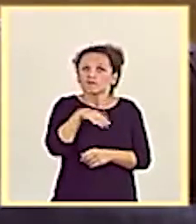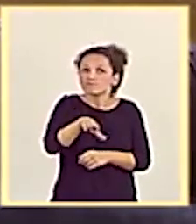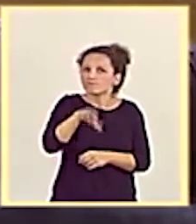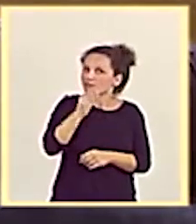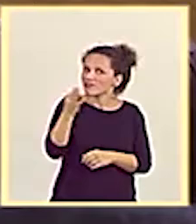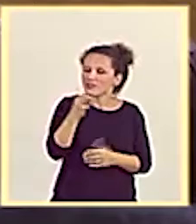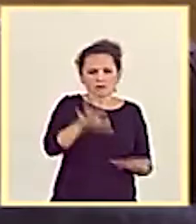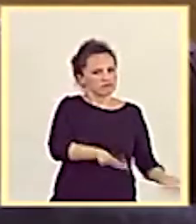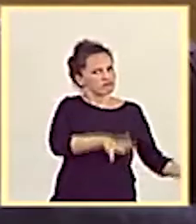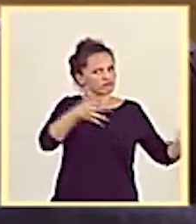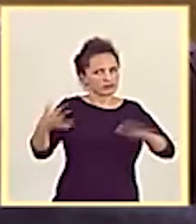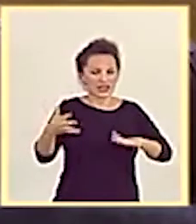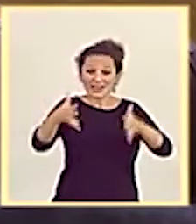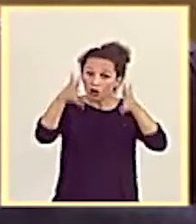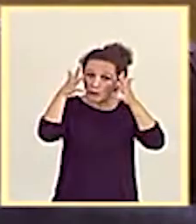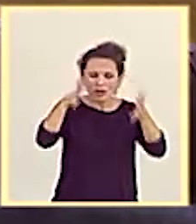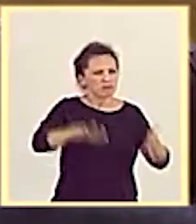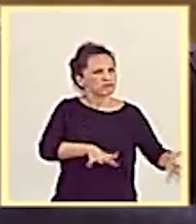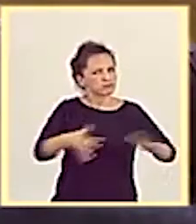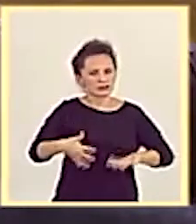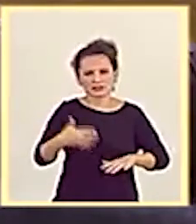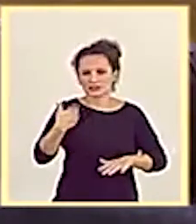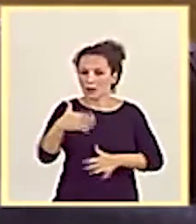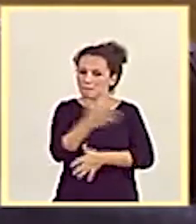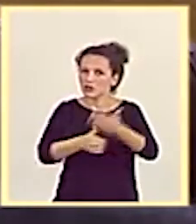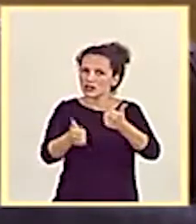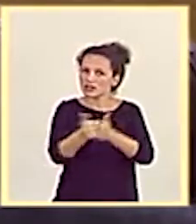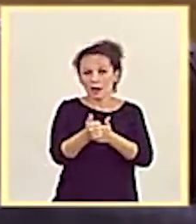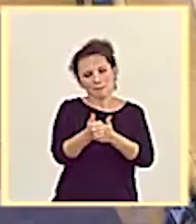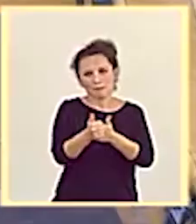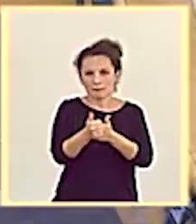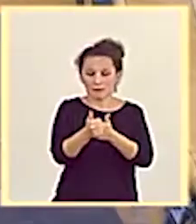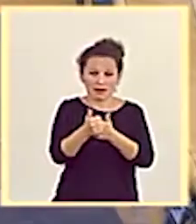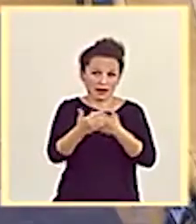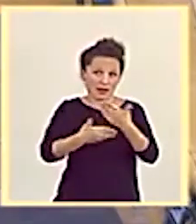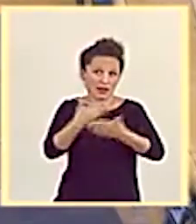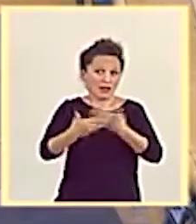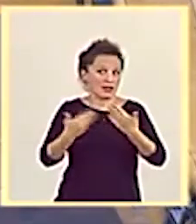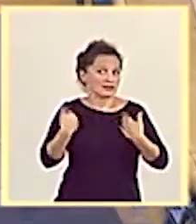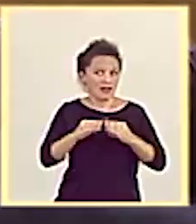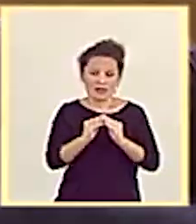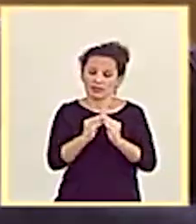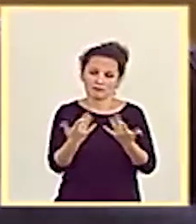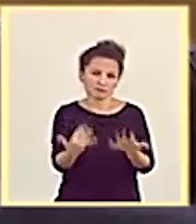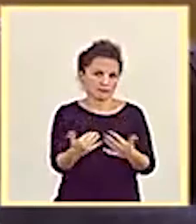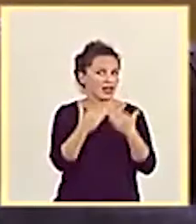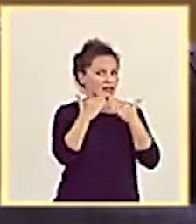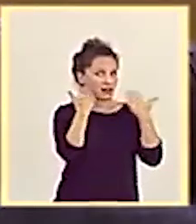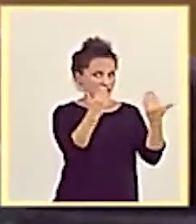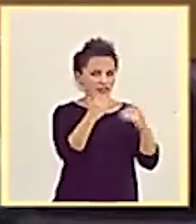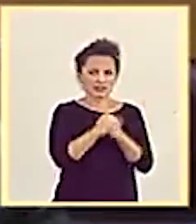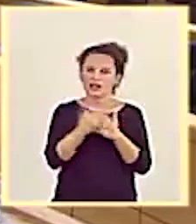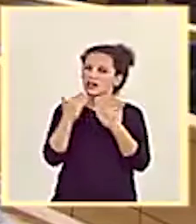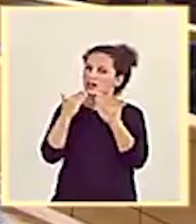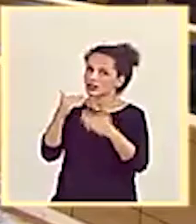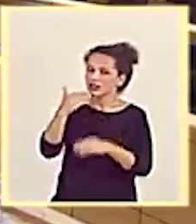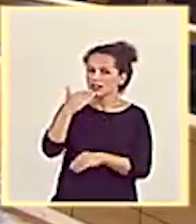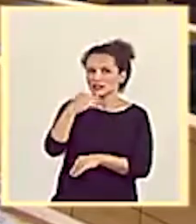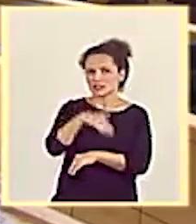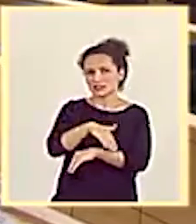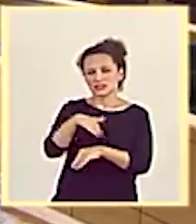hacer efectiva esta recomendación y debería ser una prioridad adelantar el desarrollo de esta cuestión. Gracias. Gracias, señoría.